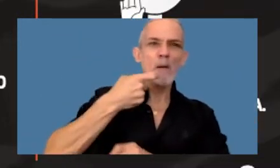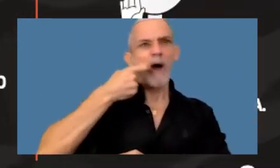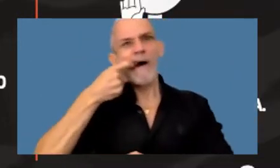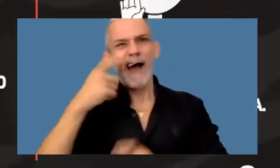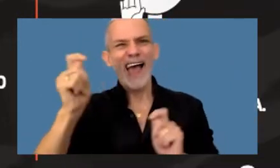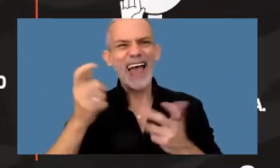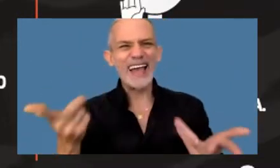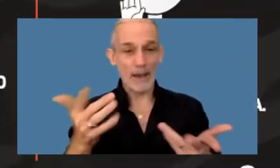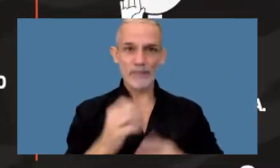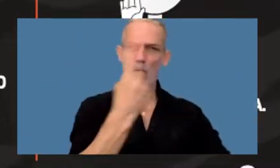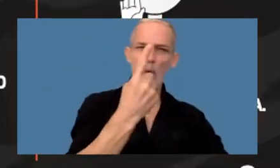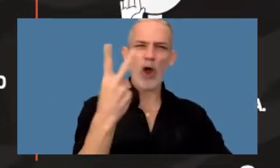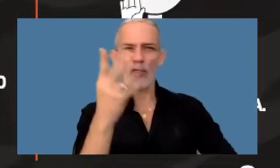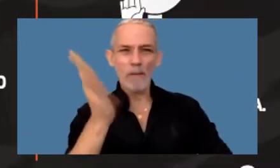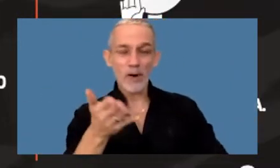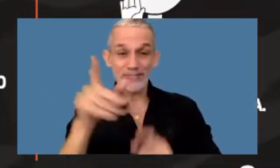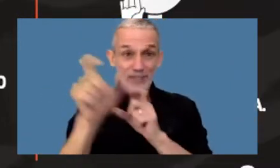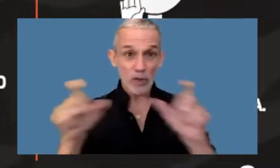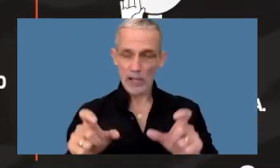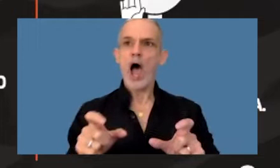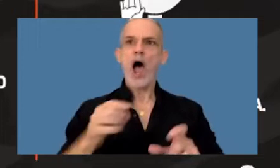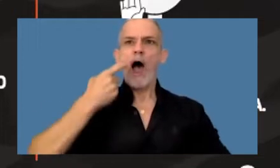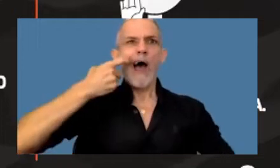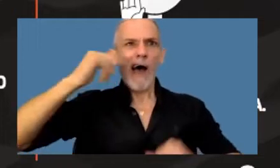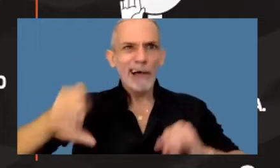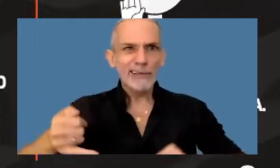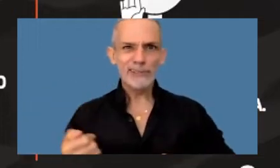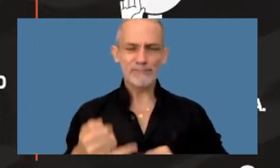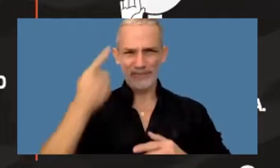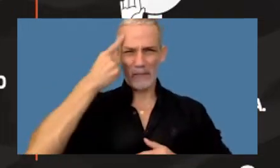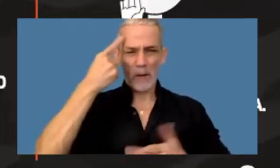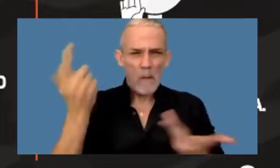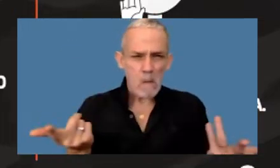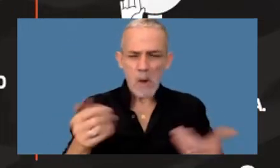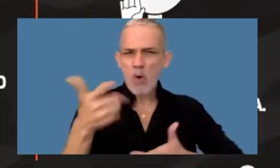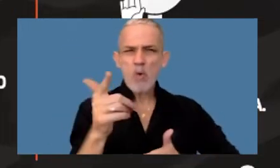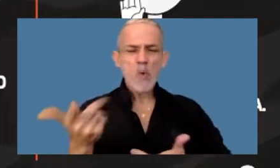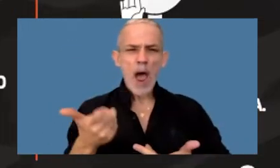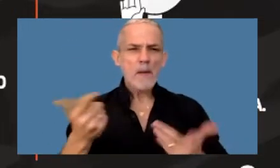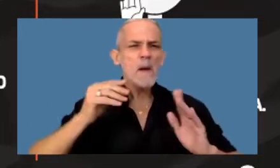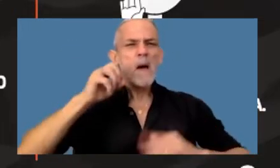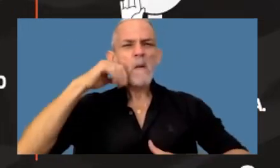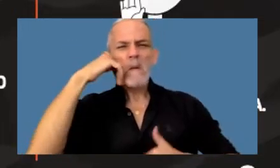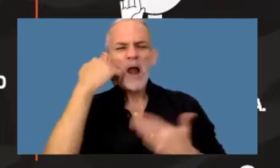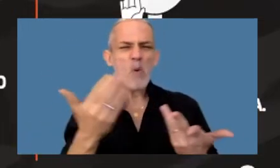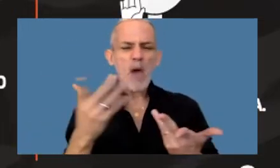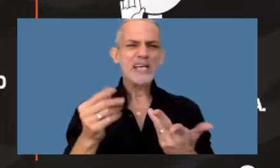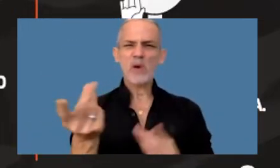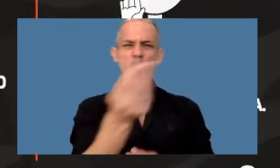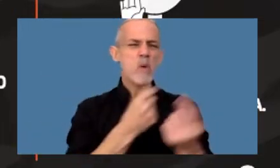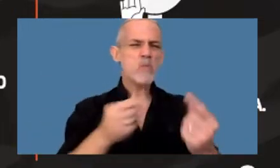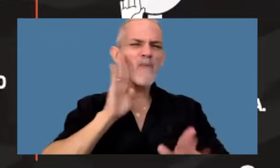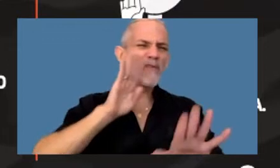que entre el 1 y el 2% de la gente aún no teniendo ningún prurito desde el punto de vista del consumo